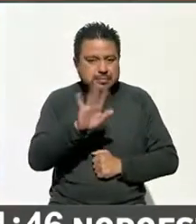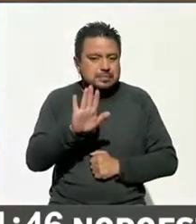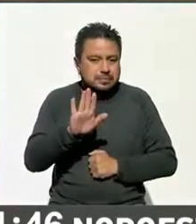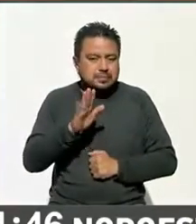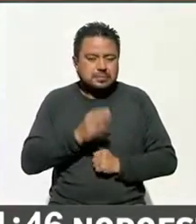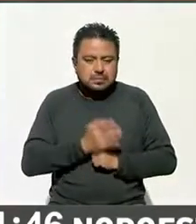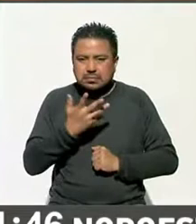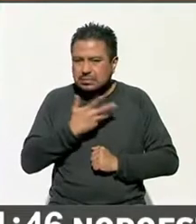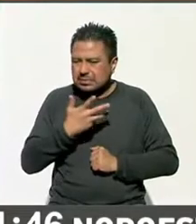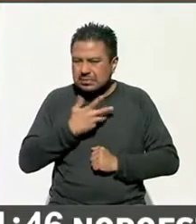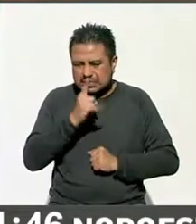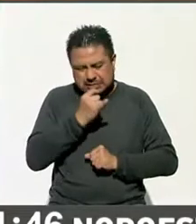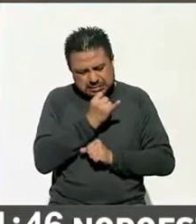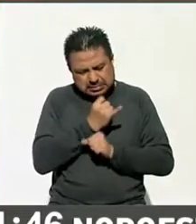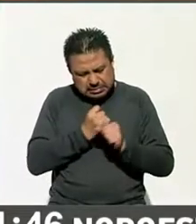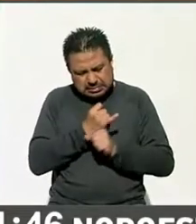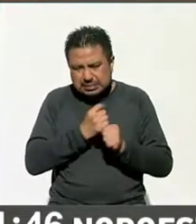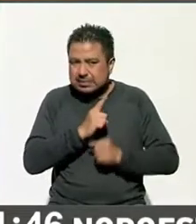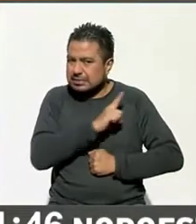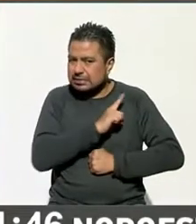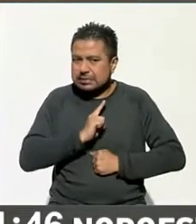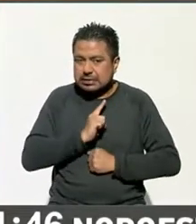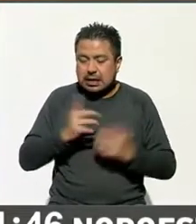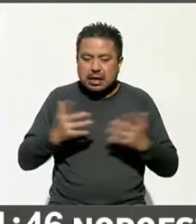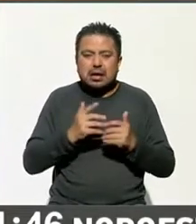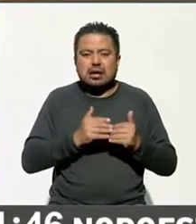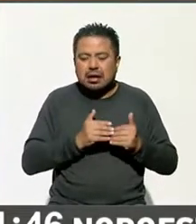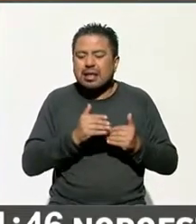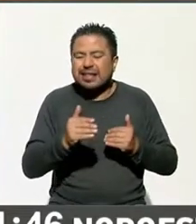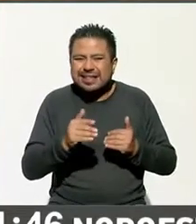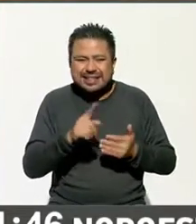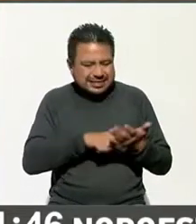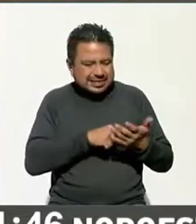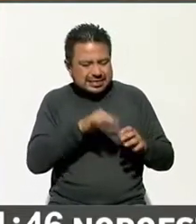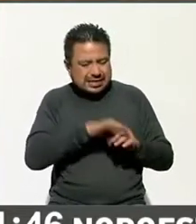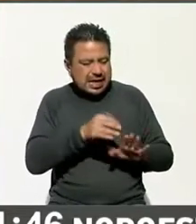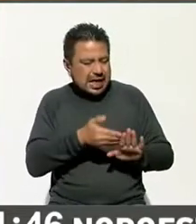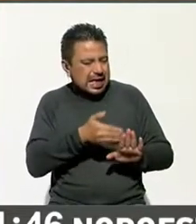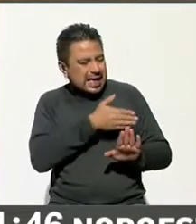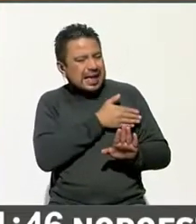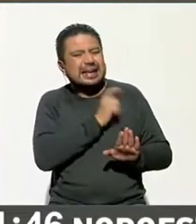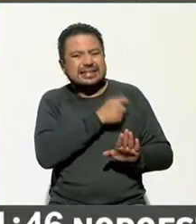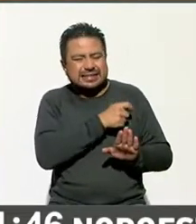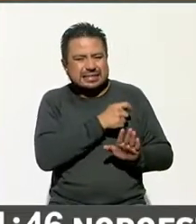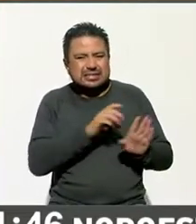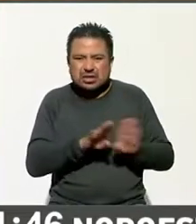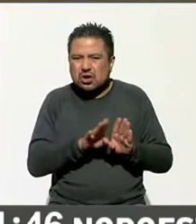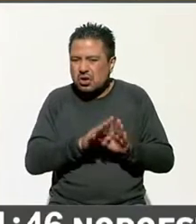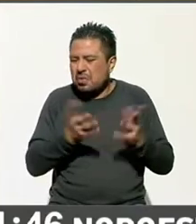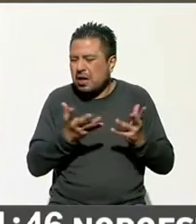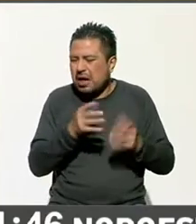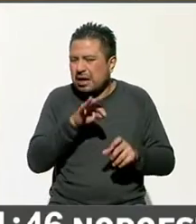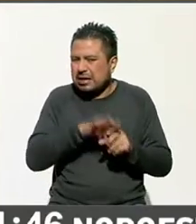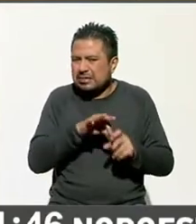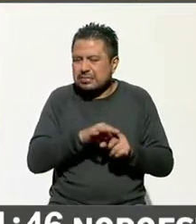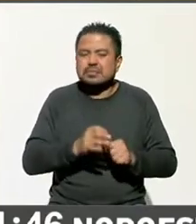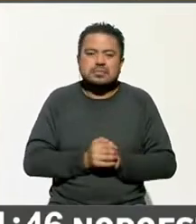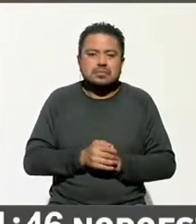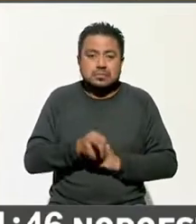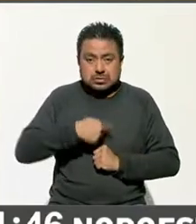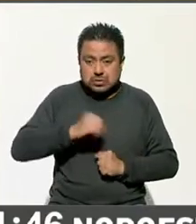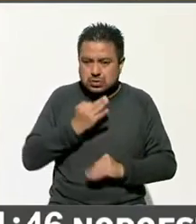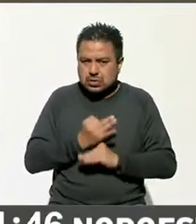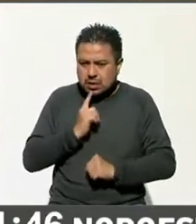hay un análisis que se tiene que hacer a los periodos electorales, a los procesos. Y hemos